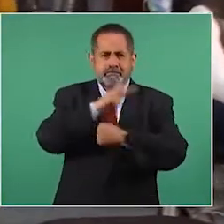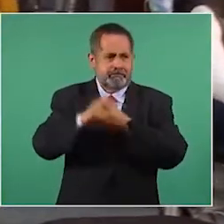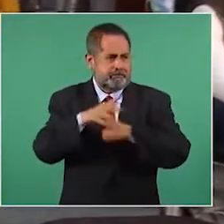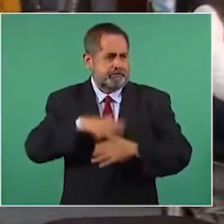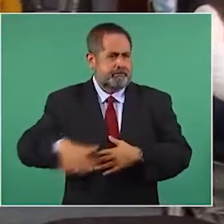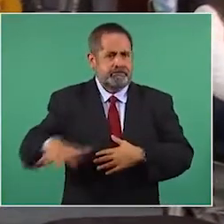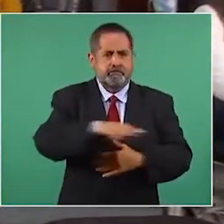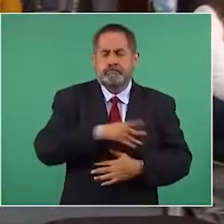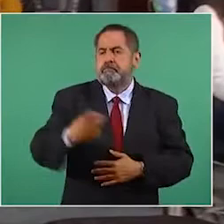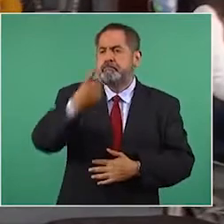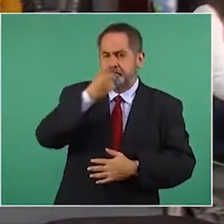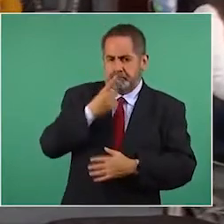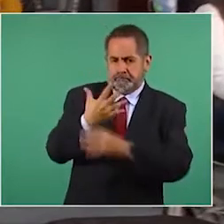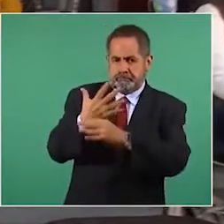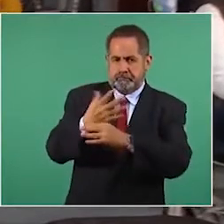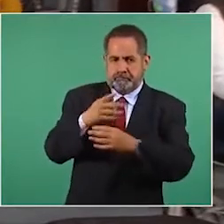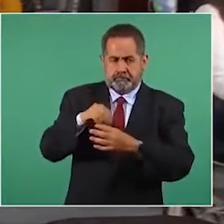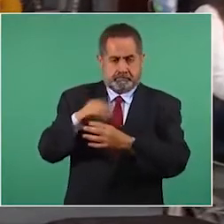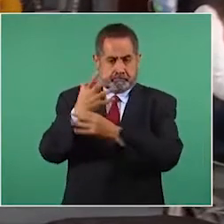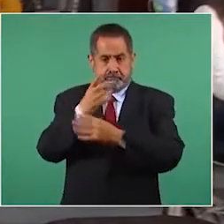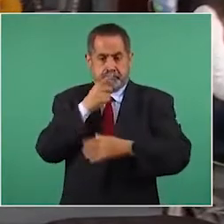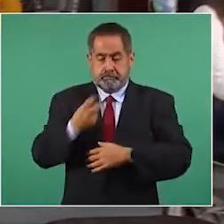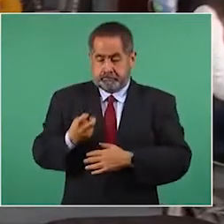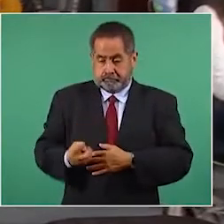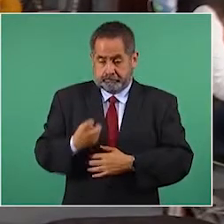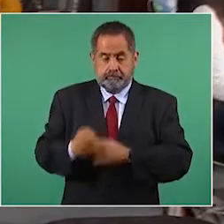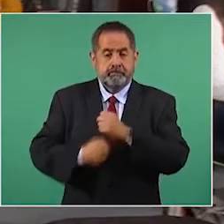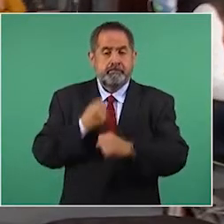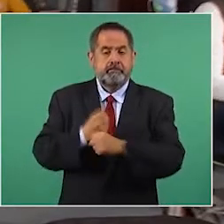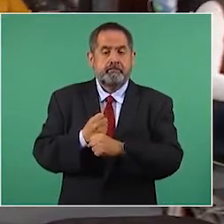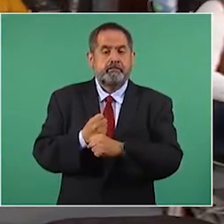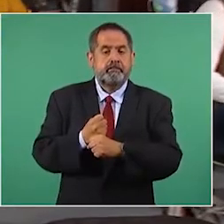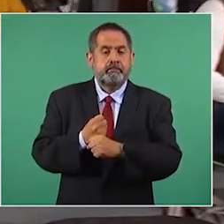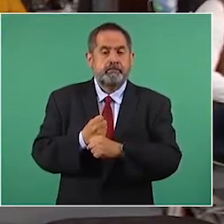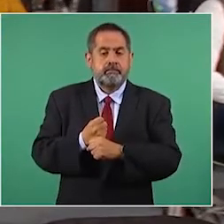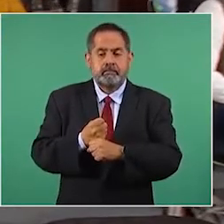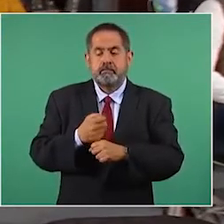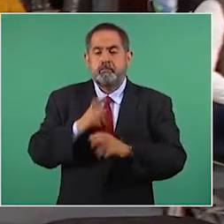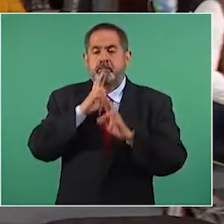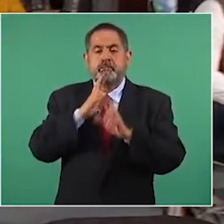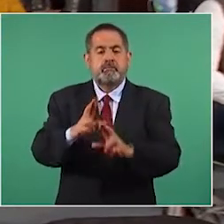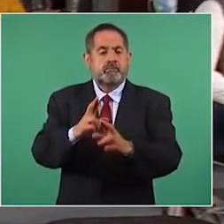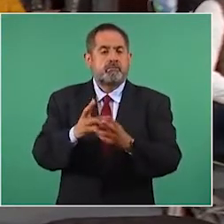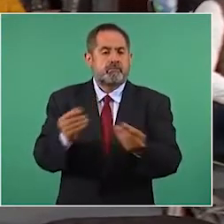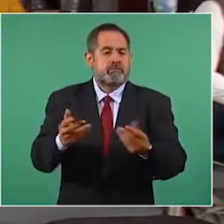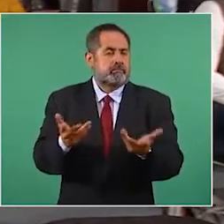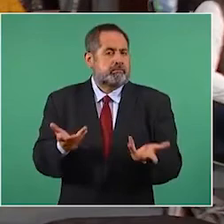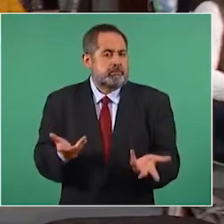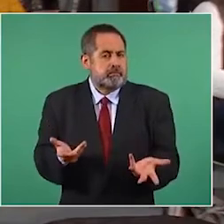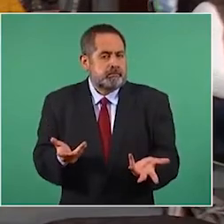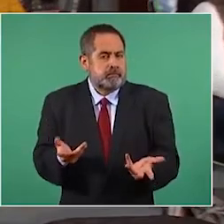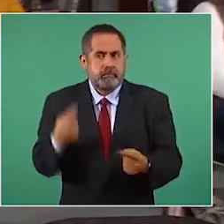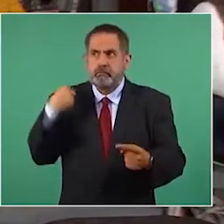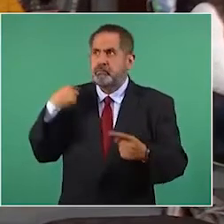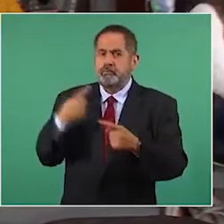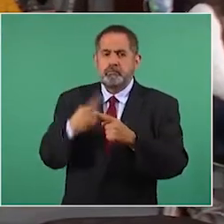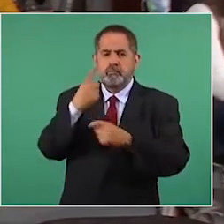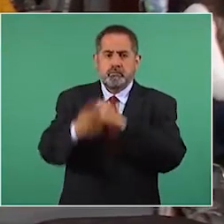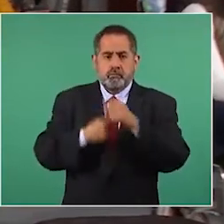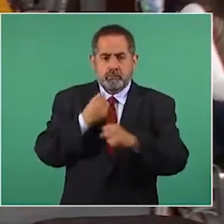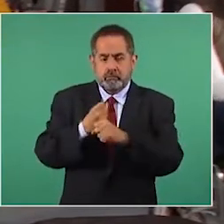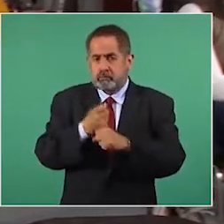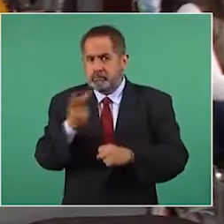me dijo lo siguiente, y estoy citando, este año va a haber resultados. Bueno, después de más de un año después,